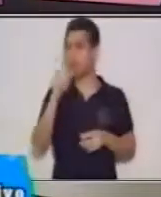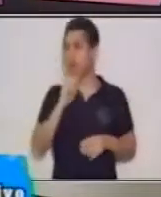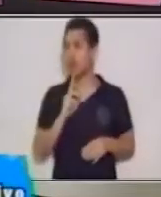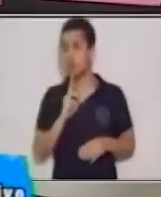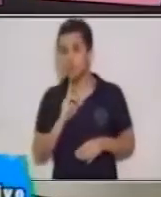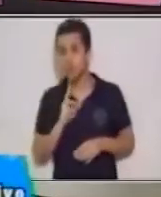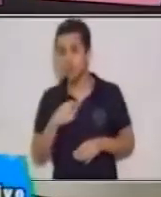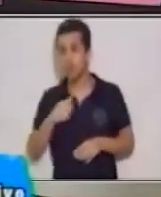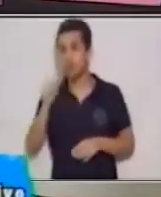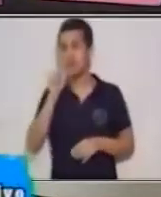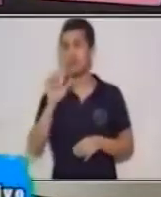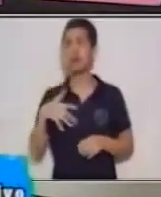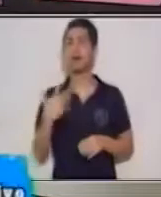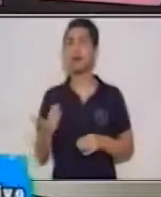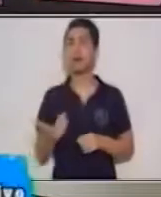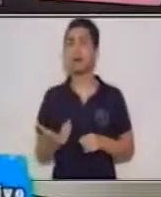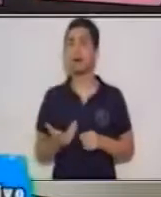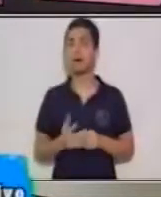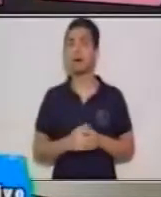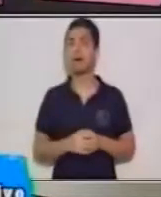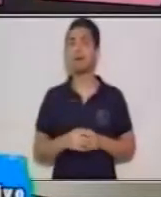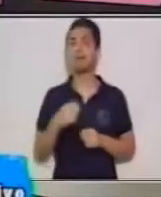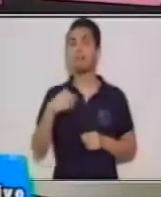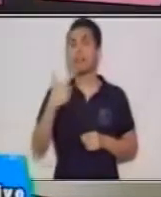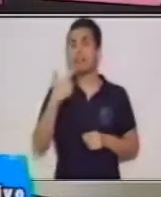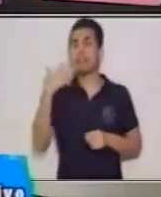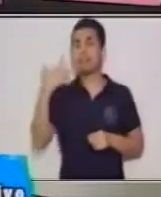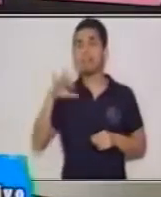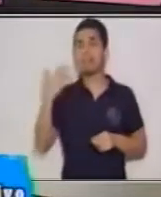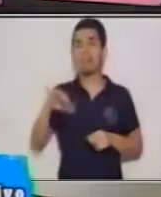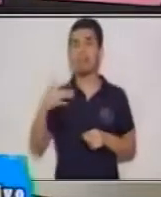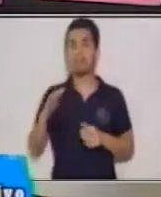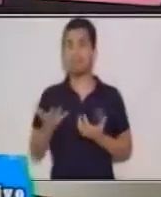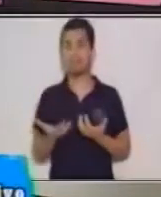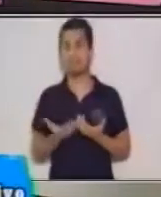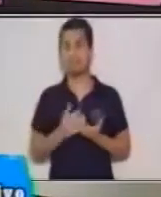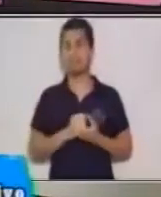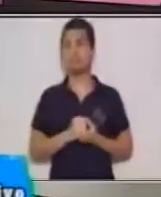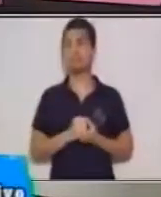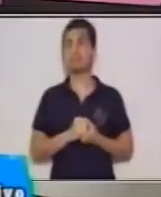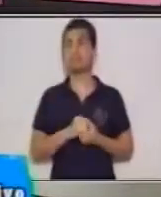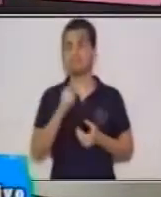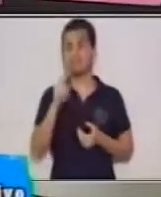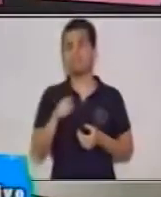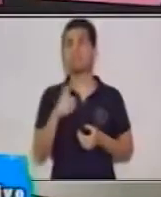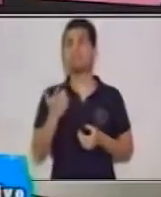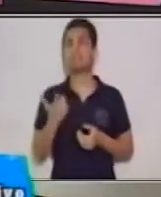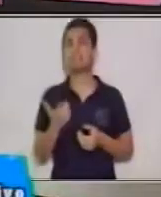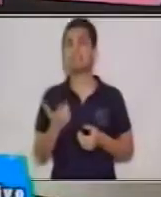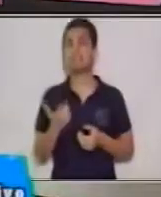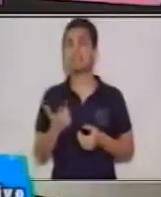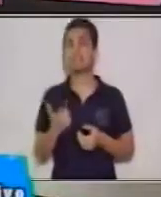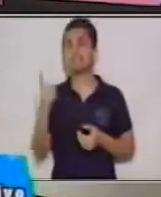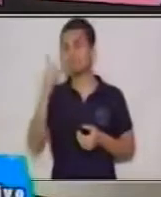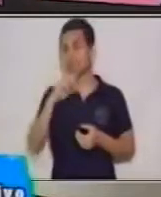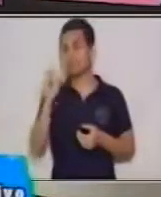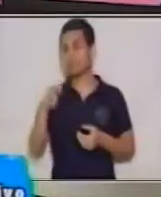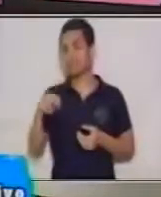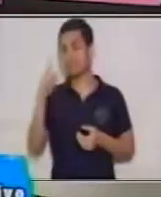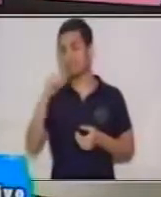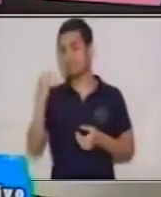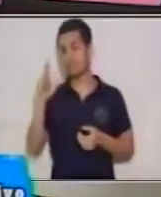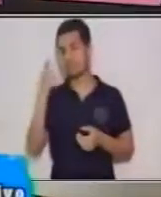nos quemamos la lengua. Esta es una sensación,